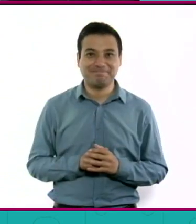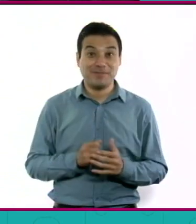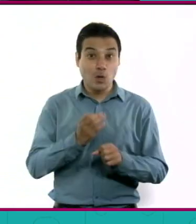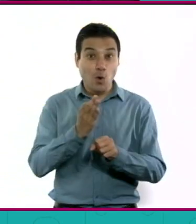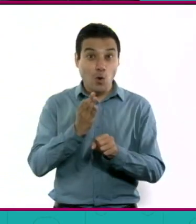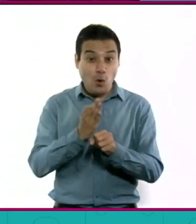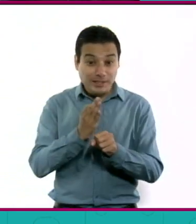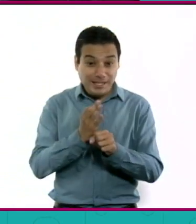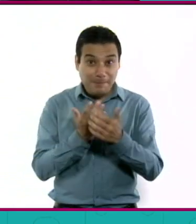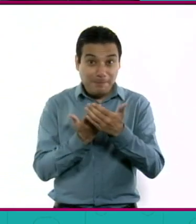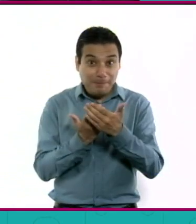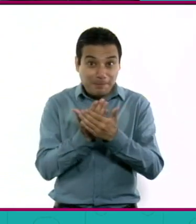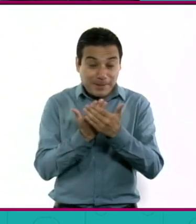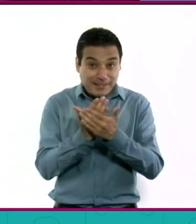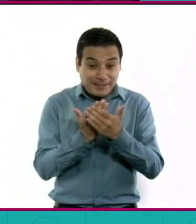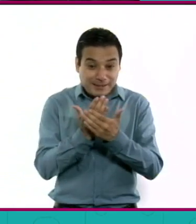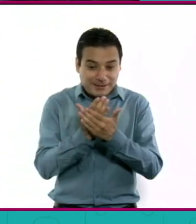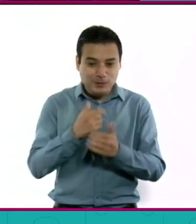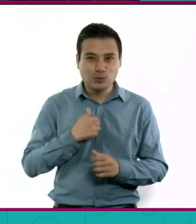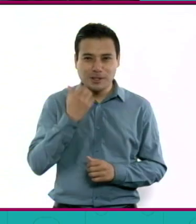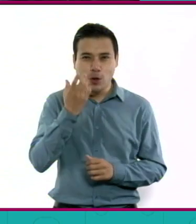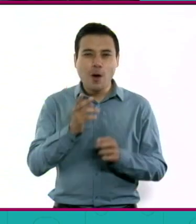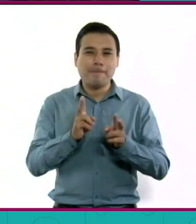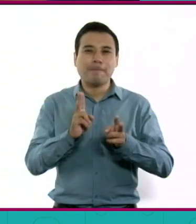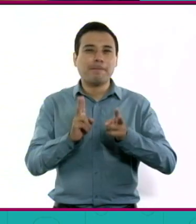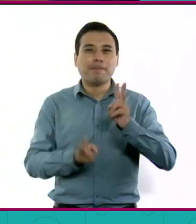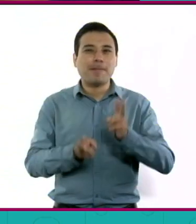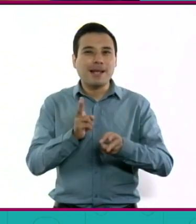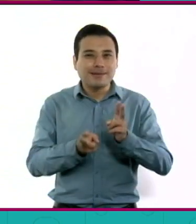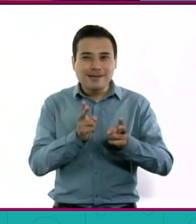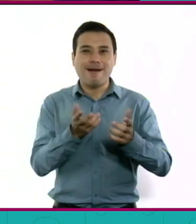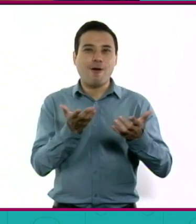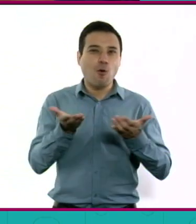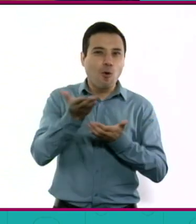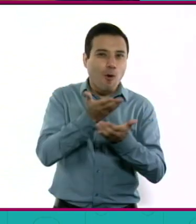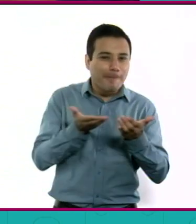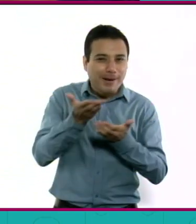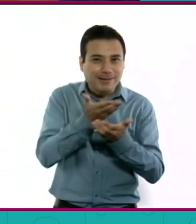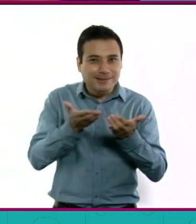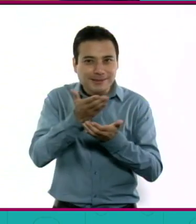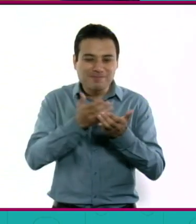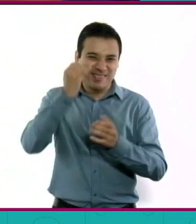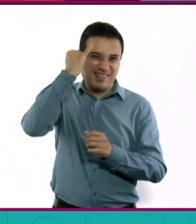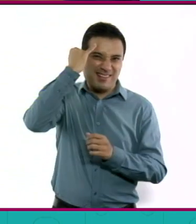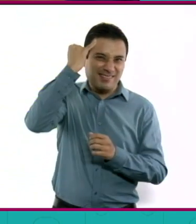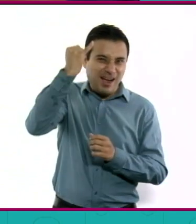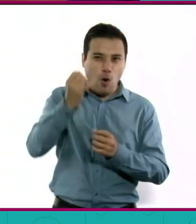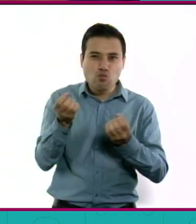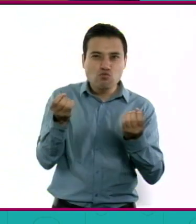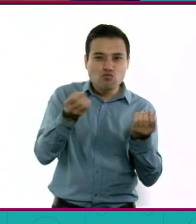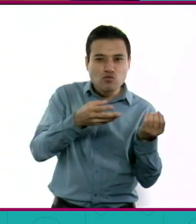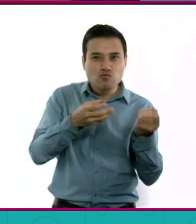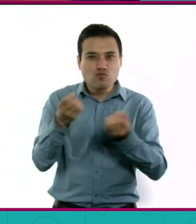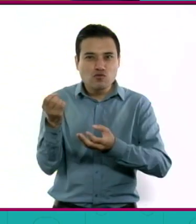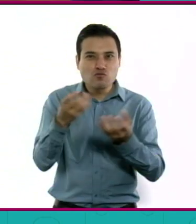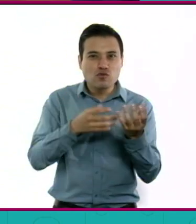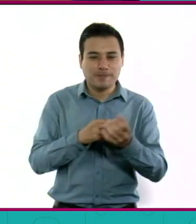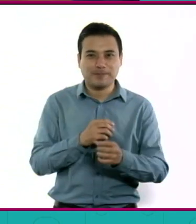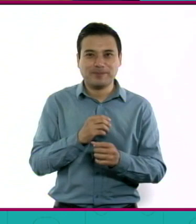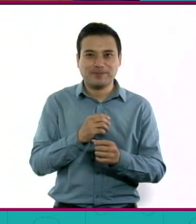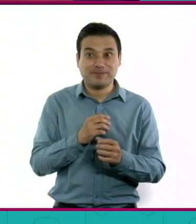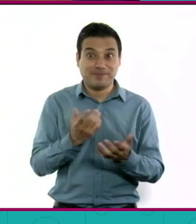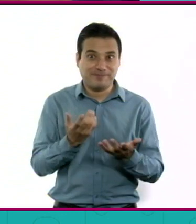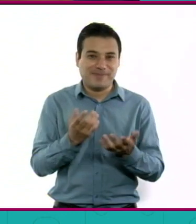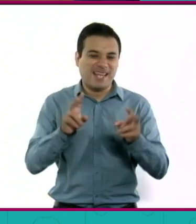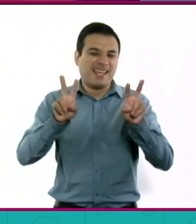aprovechar esta mañana para que podamos platicar y poder compartir ideas y sobre todo el gusto de estar de